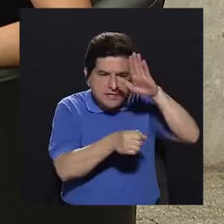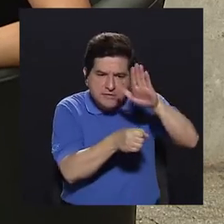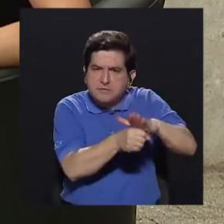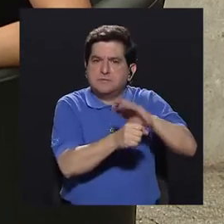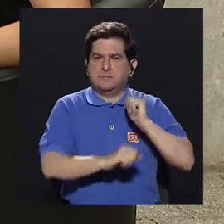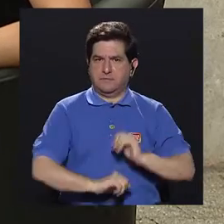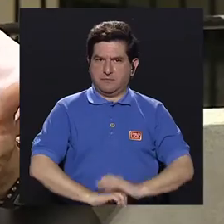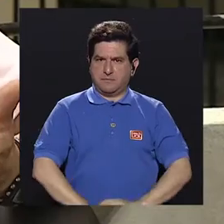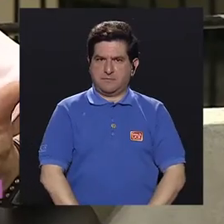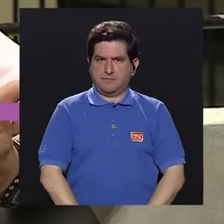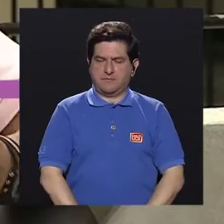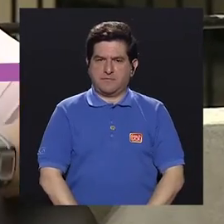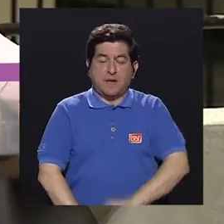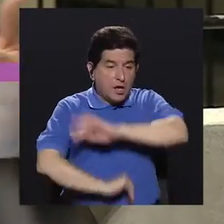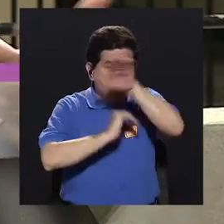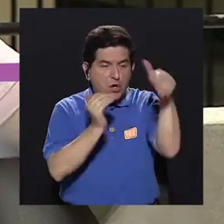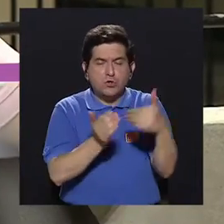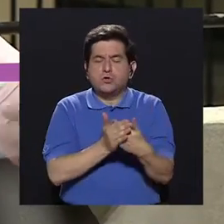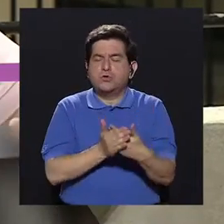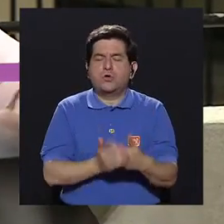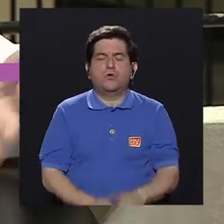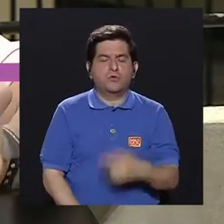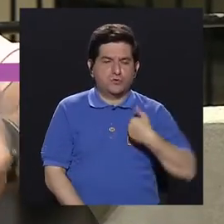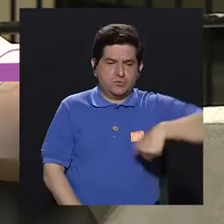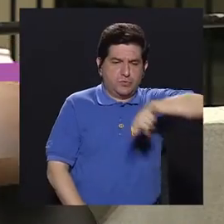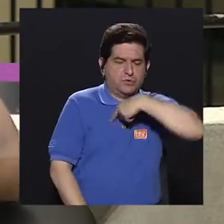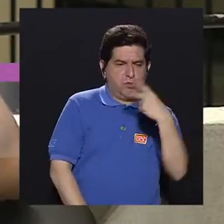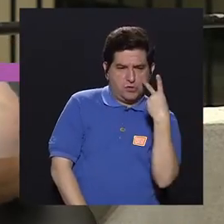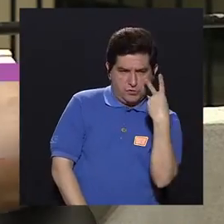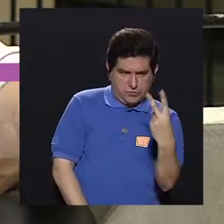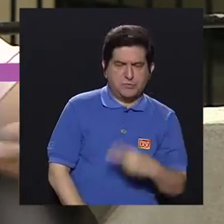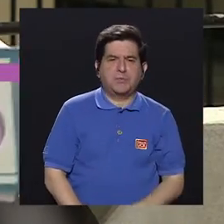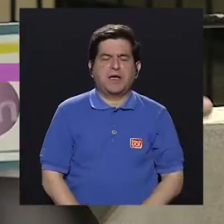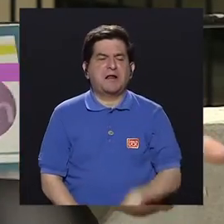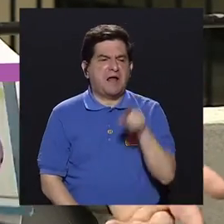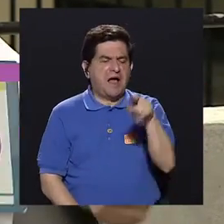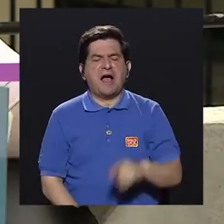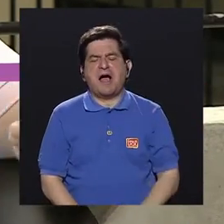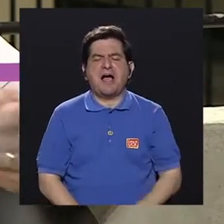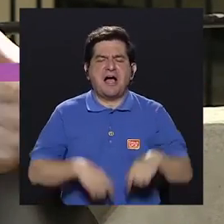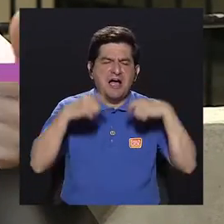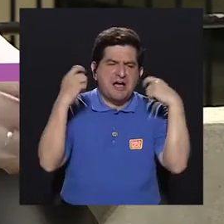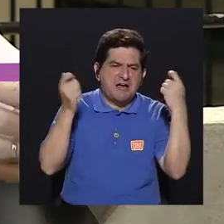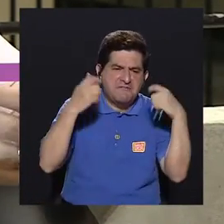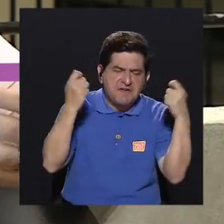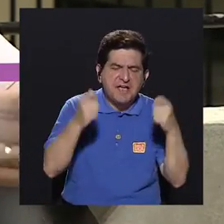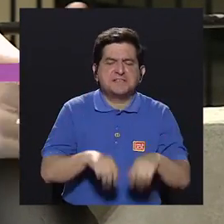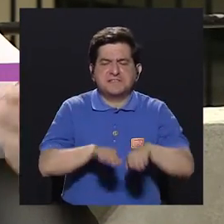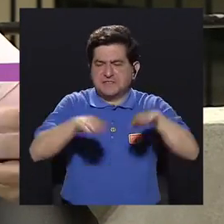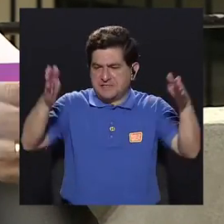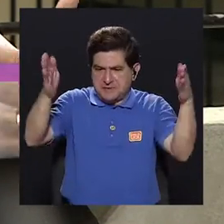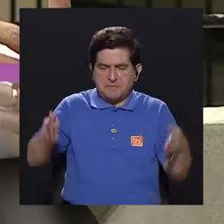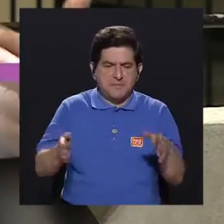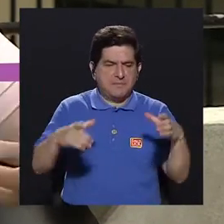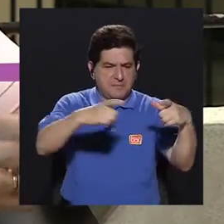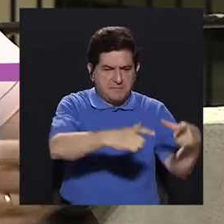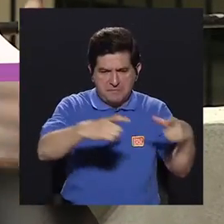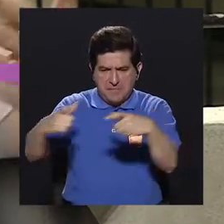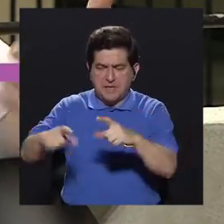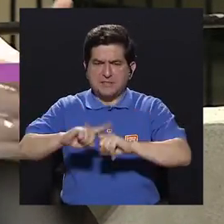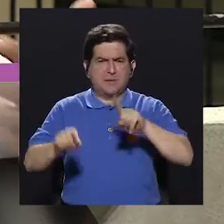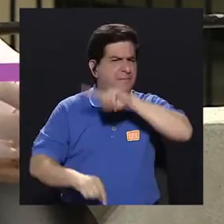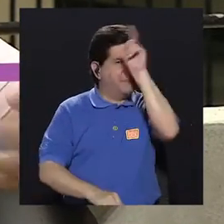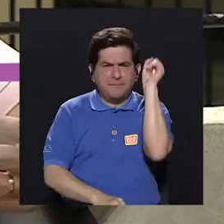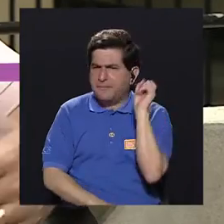y realmente pues todos cotidianamente las vemos en las fiestas, en las mesas, pero a veces no nos